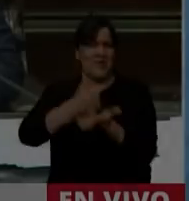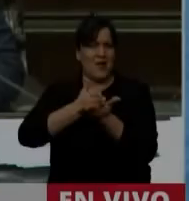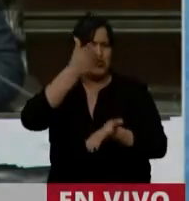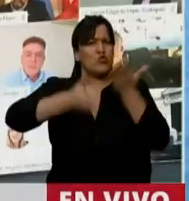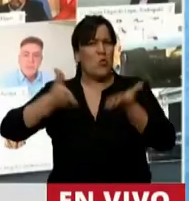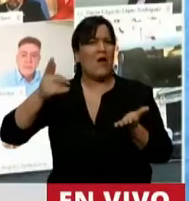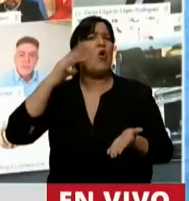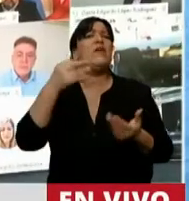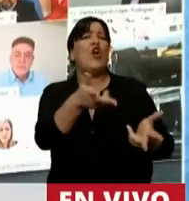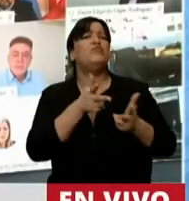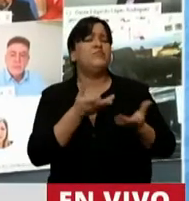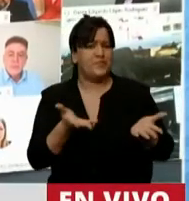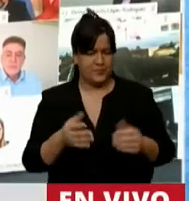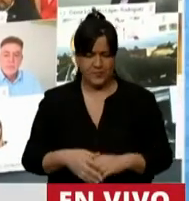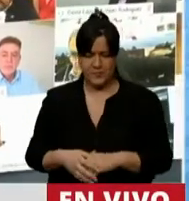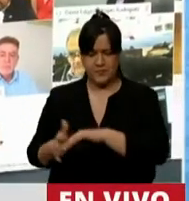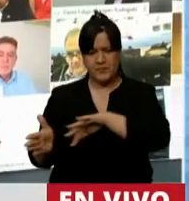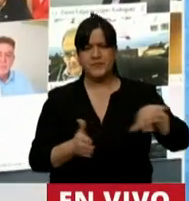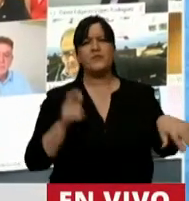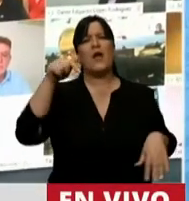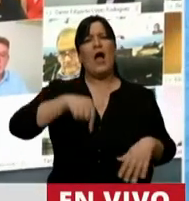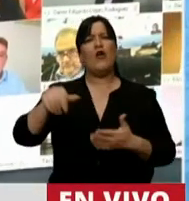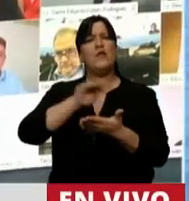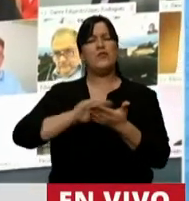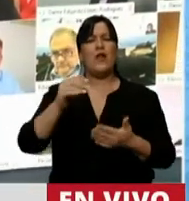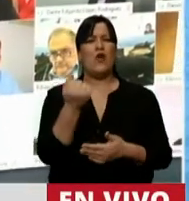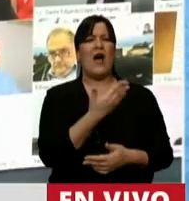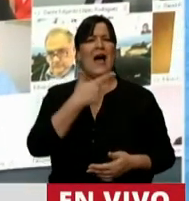Tiene la palabra el diputado Alberto Azef.